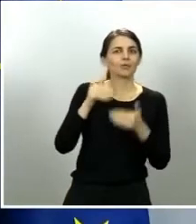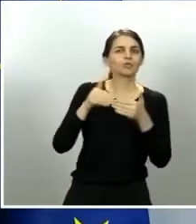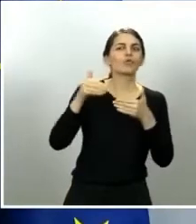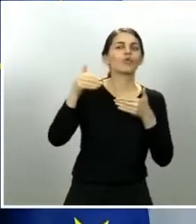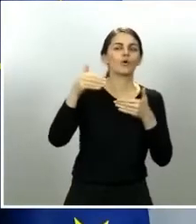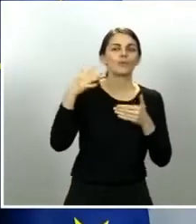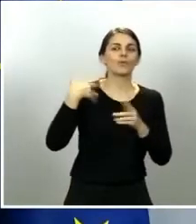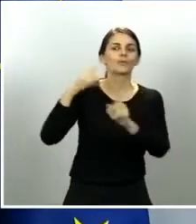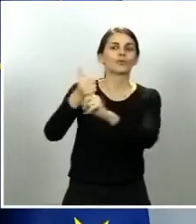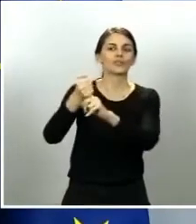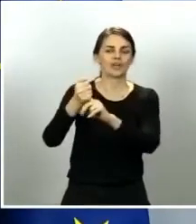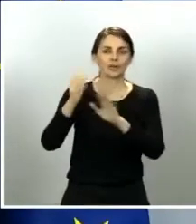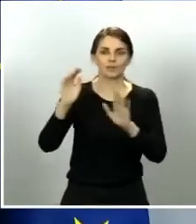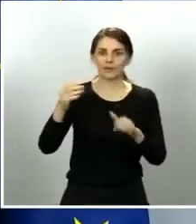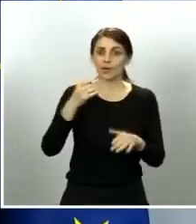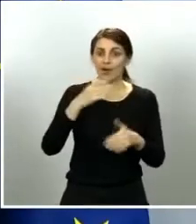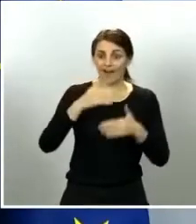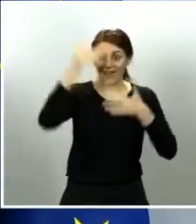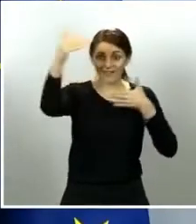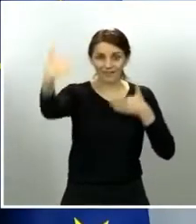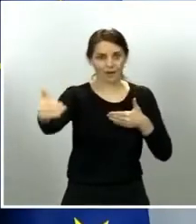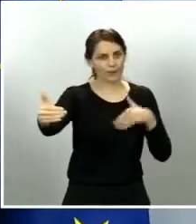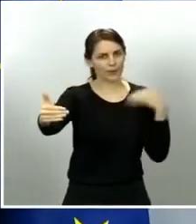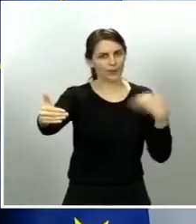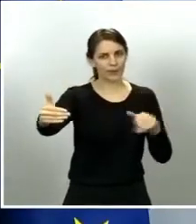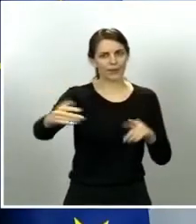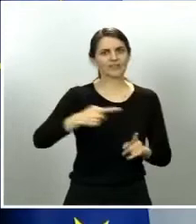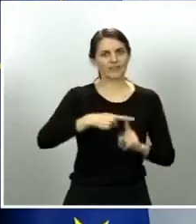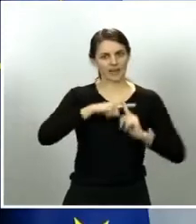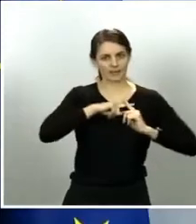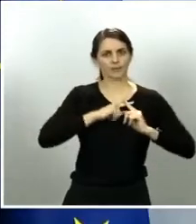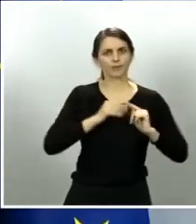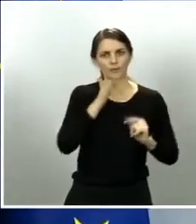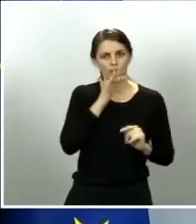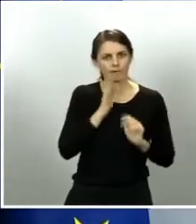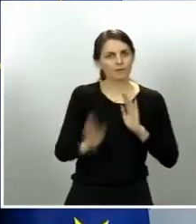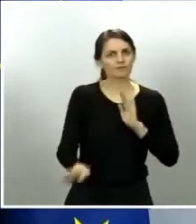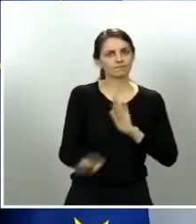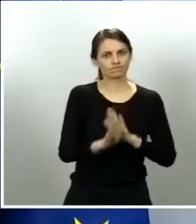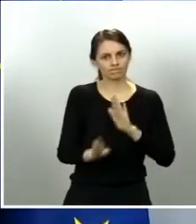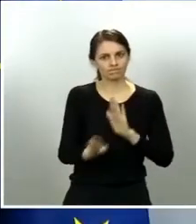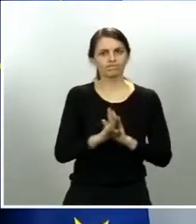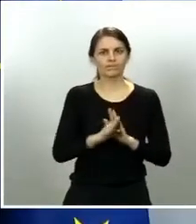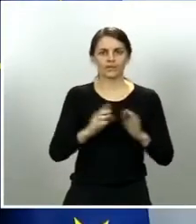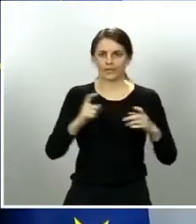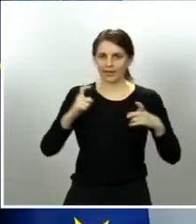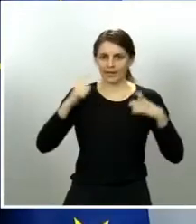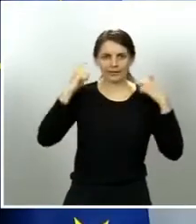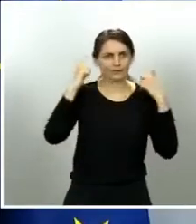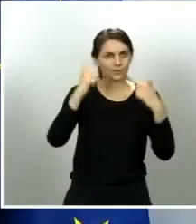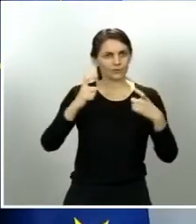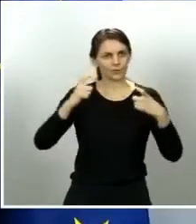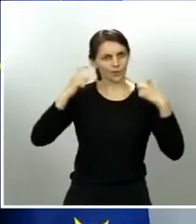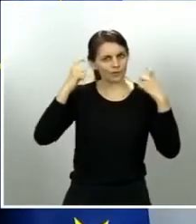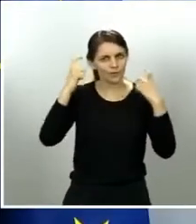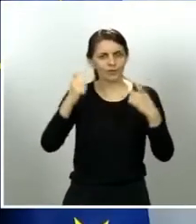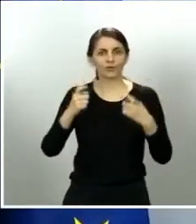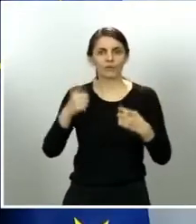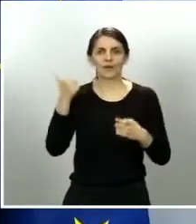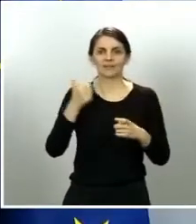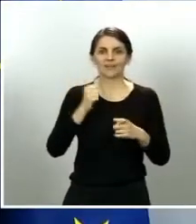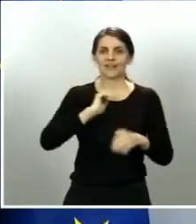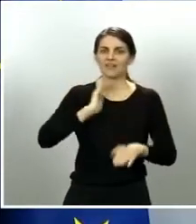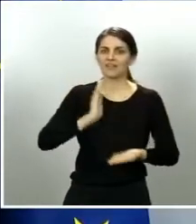a tener que entregar. Una determinación titánica cada vez, incluso más disciplina, porque cuando parece que